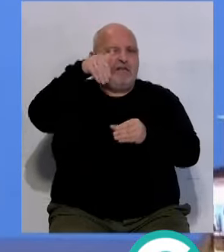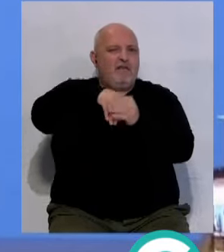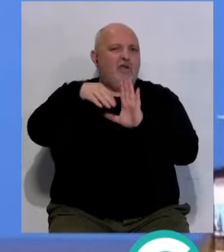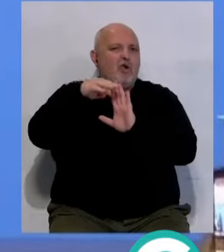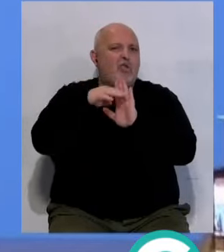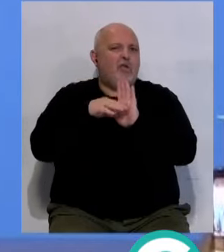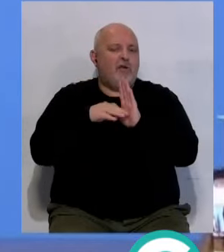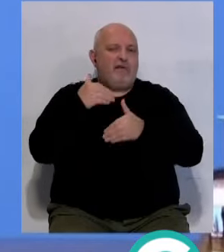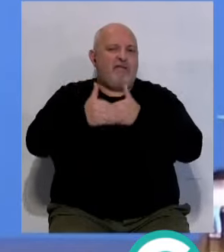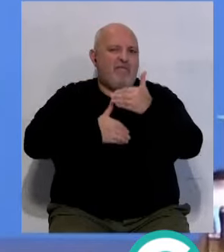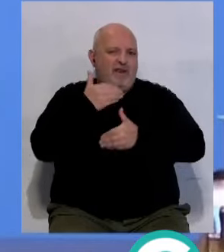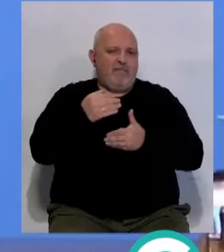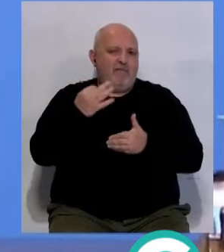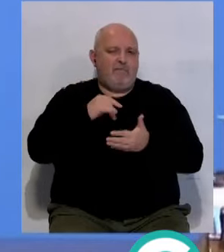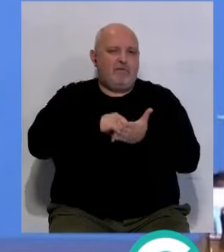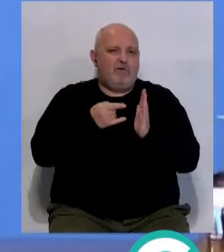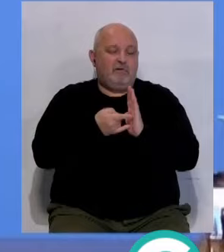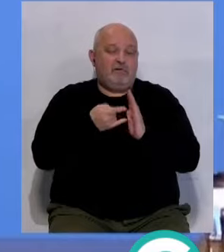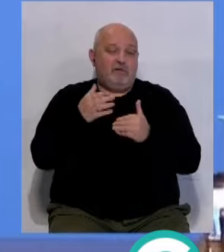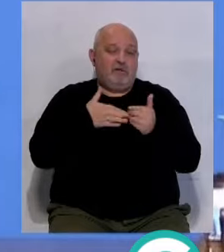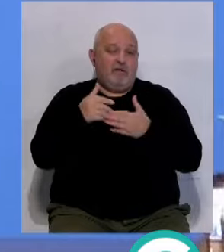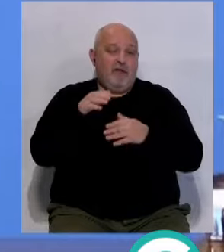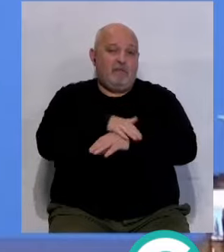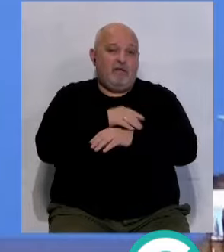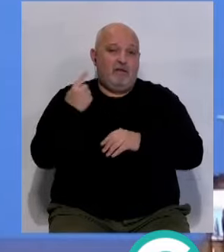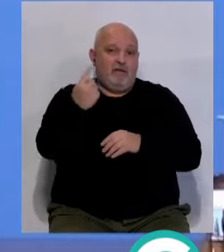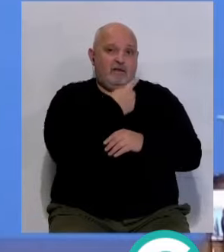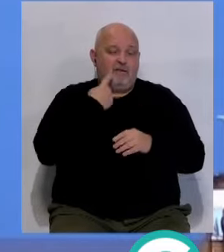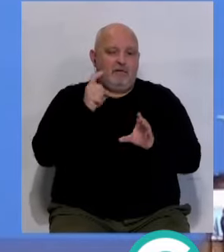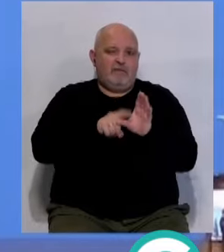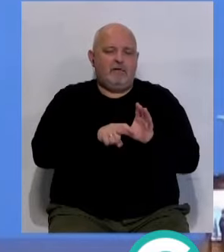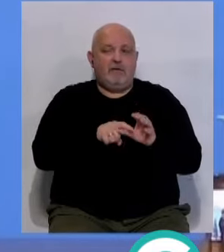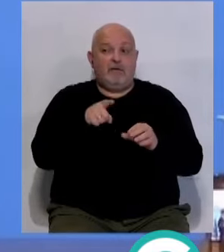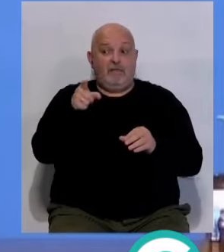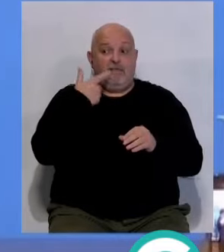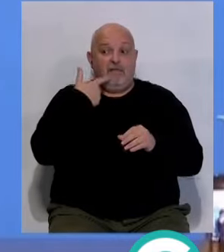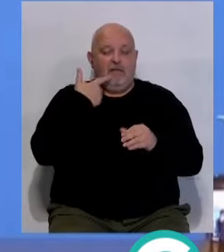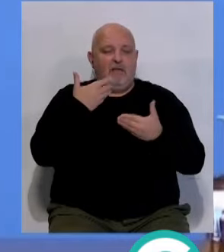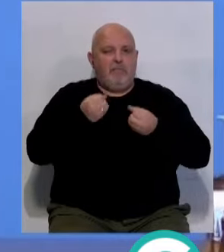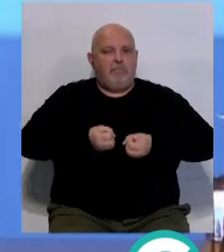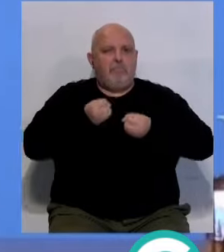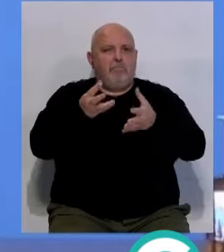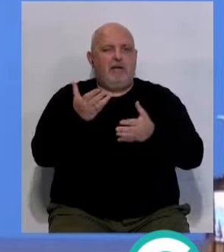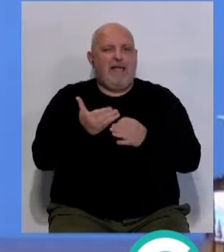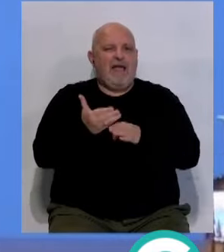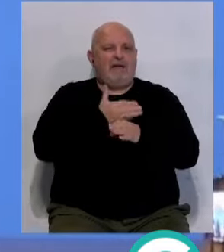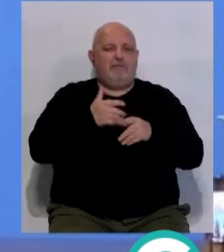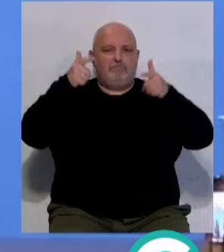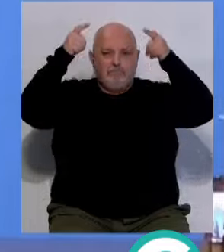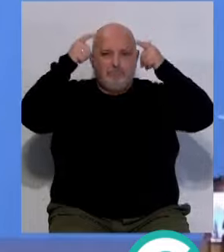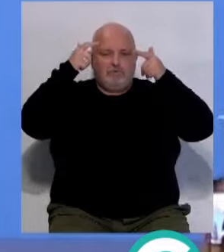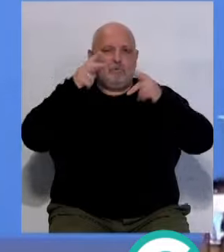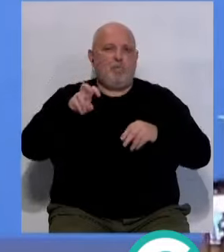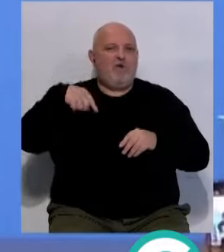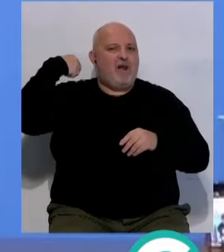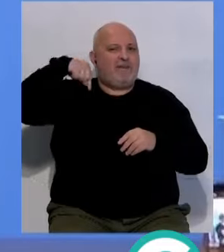y condiciones para avanzar en el proyecto de la mano de las diferentes administraciones implicadas. Mantel hacía estas declaraciones minutos antes de su investidura